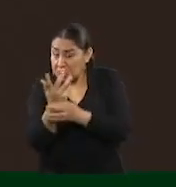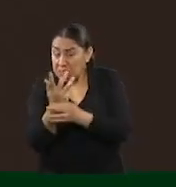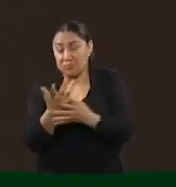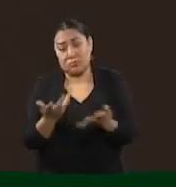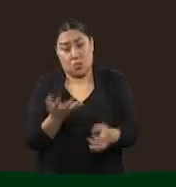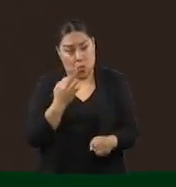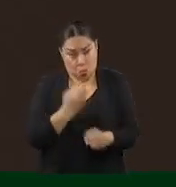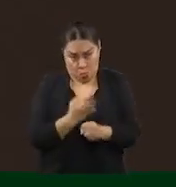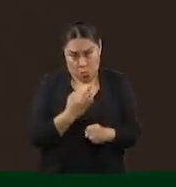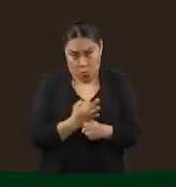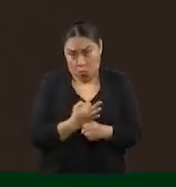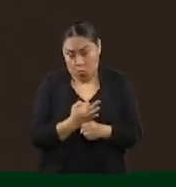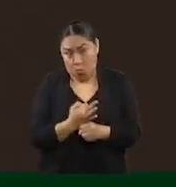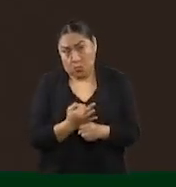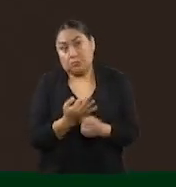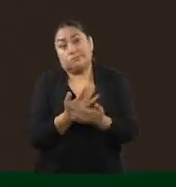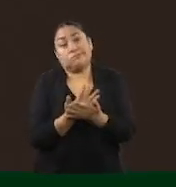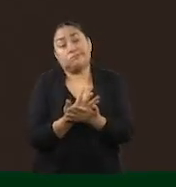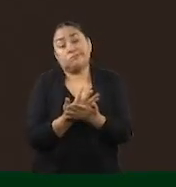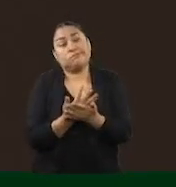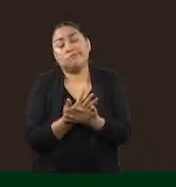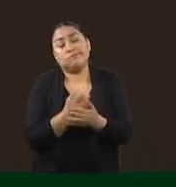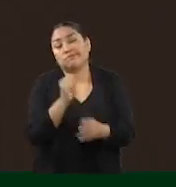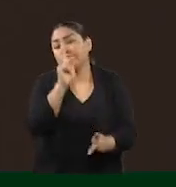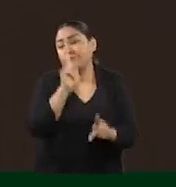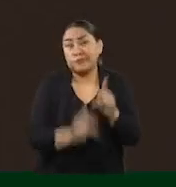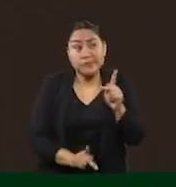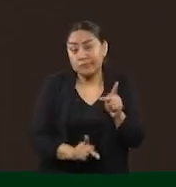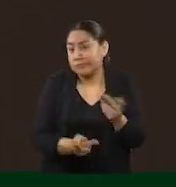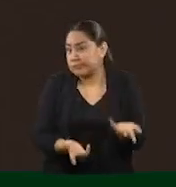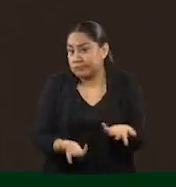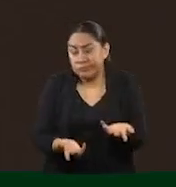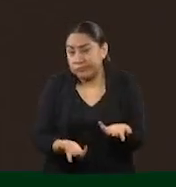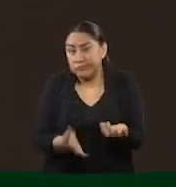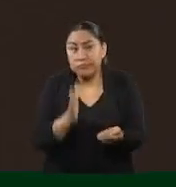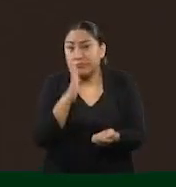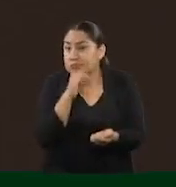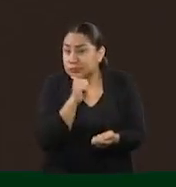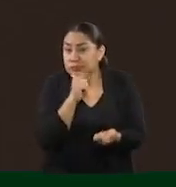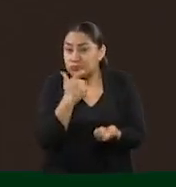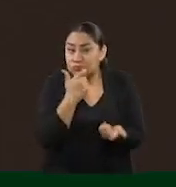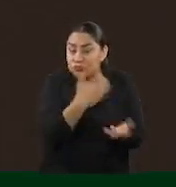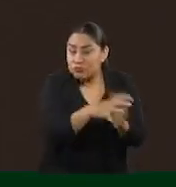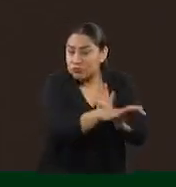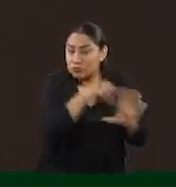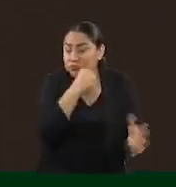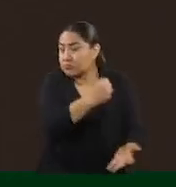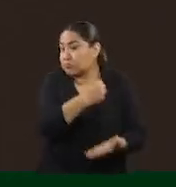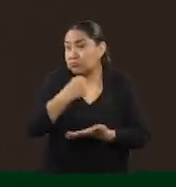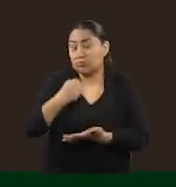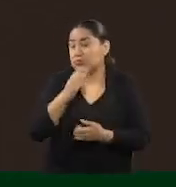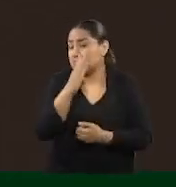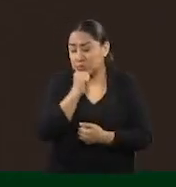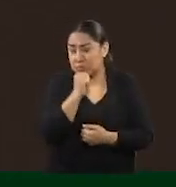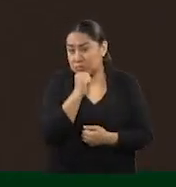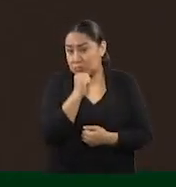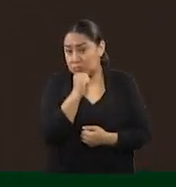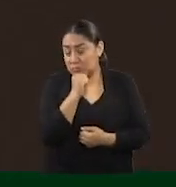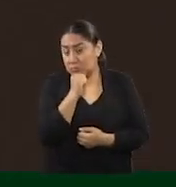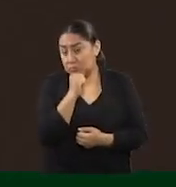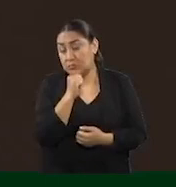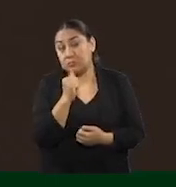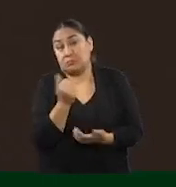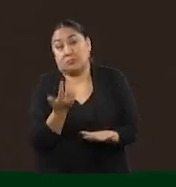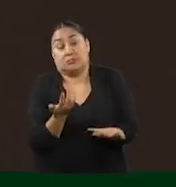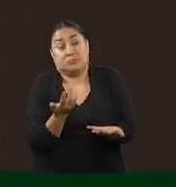estamos bajo efectos de suspensión y no podemos disponer de los recursos, es decir, solamente